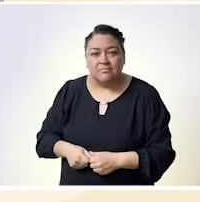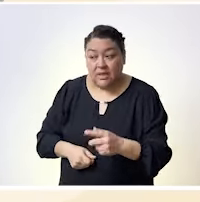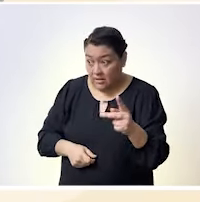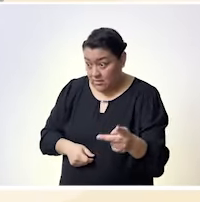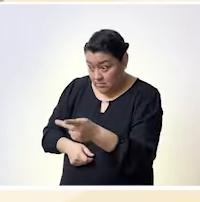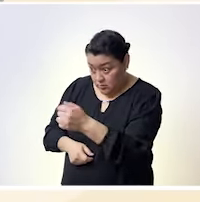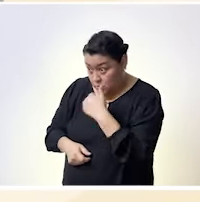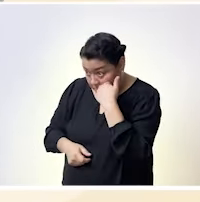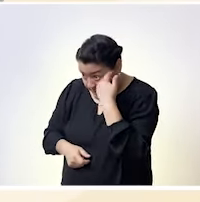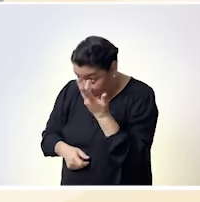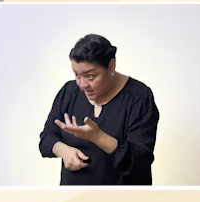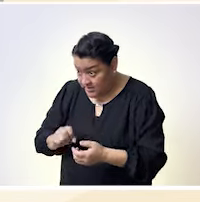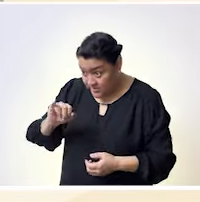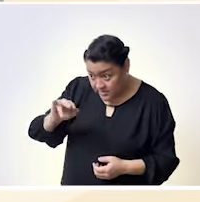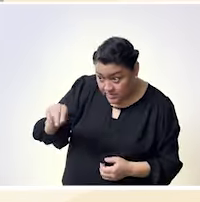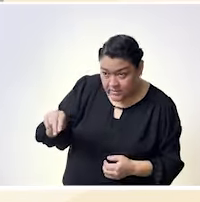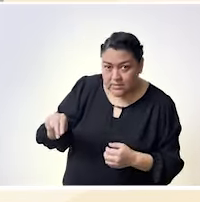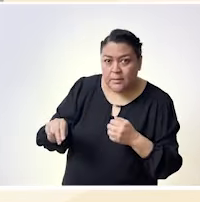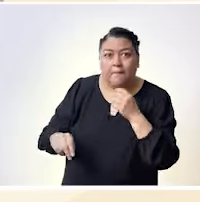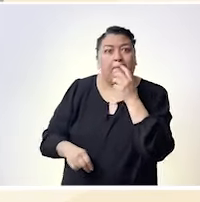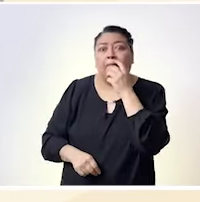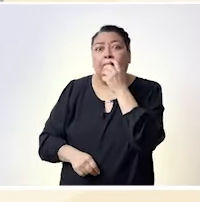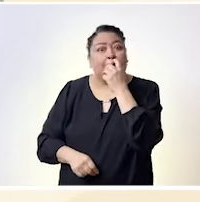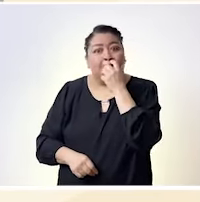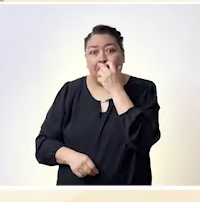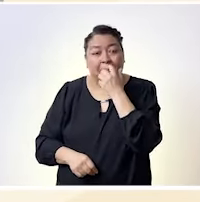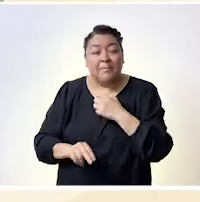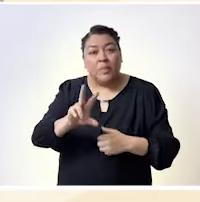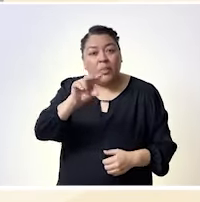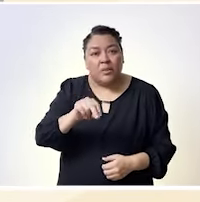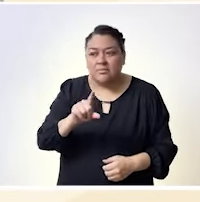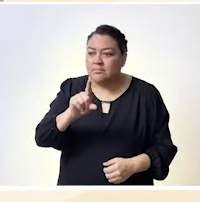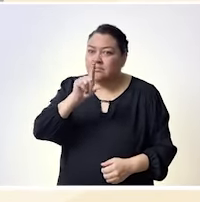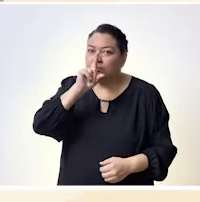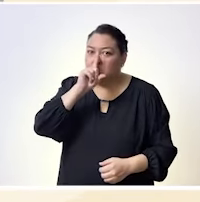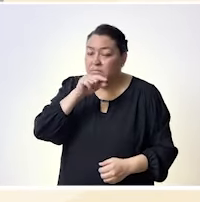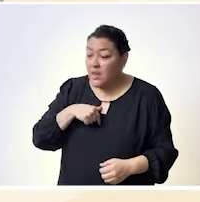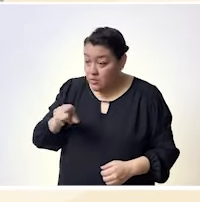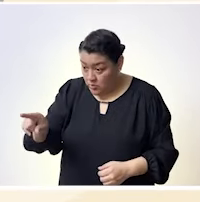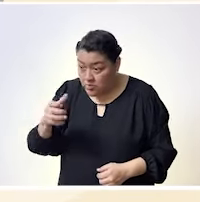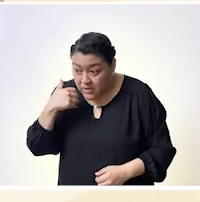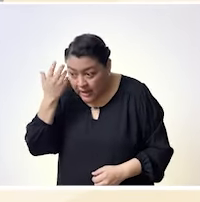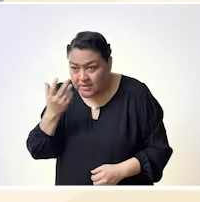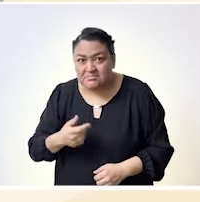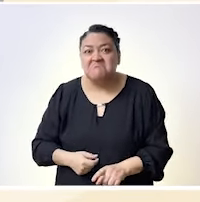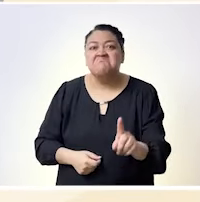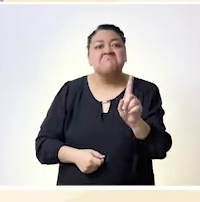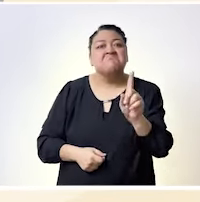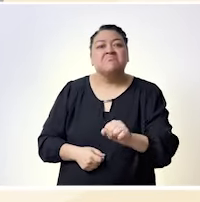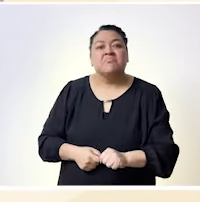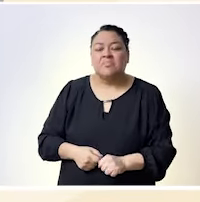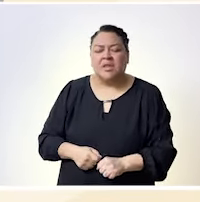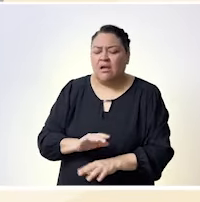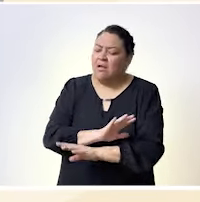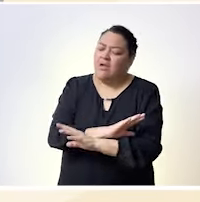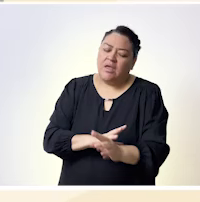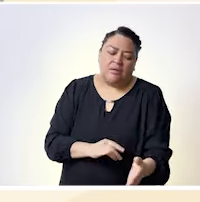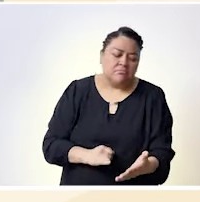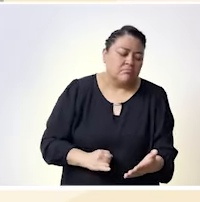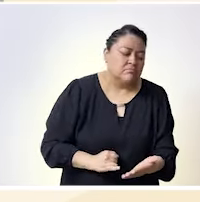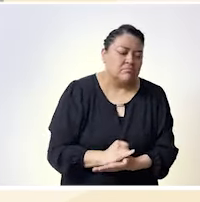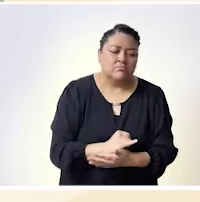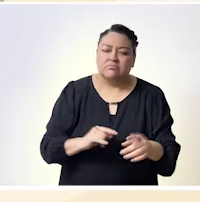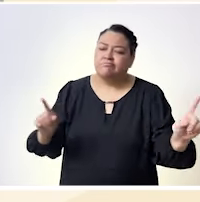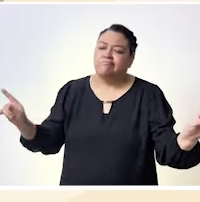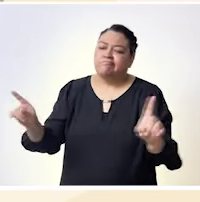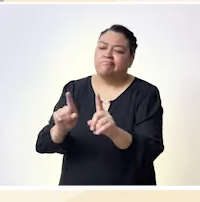tienen el derecho de decidir cuántos hijos vas a tener ¿no? y entonces a raíz de esto es